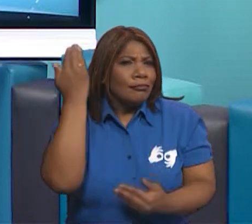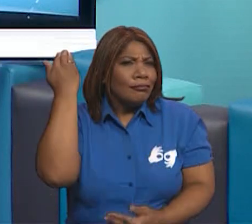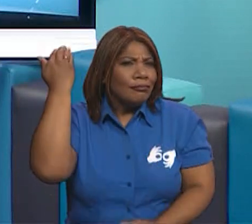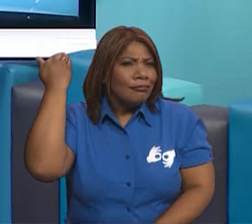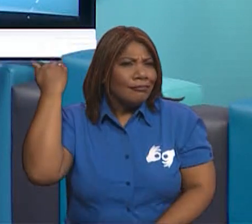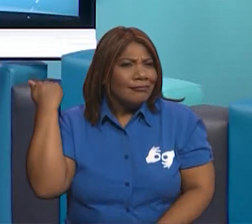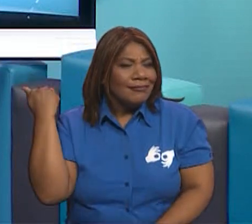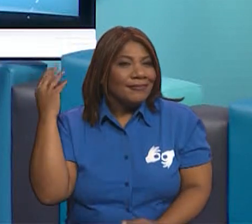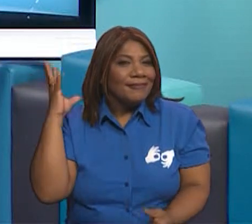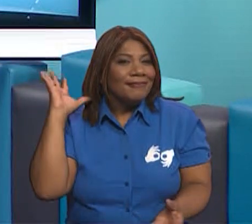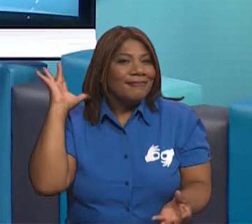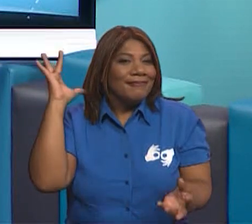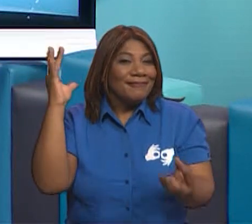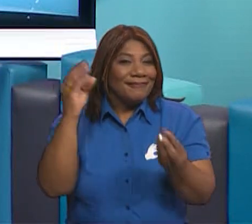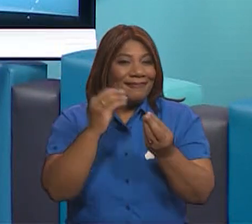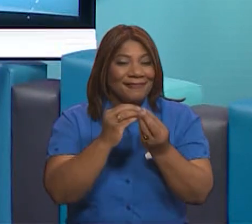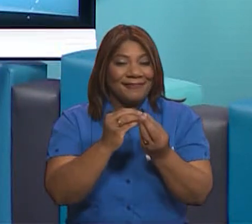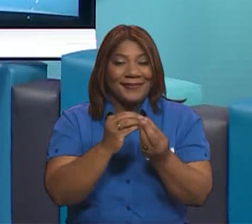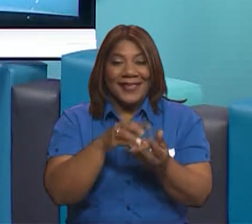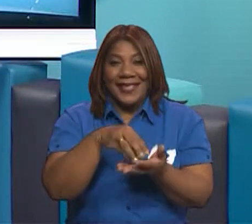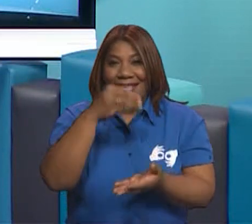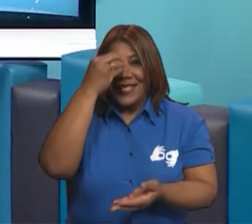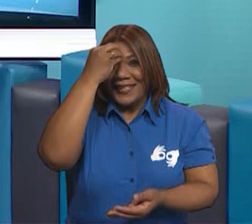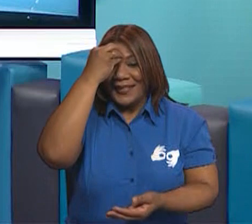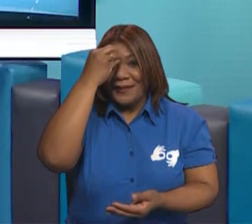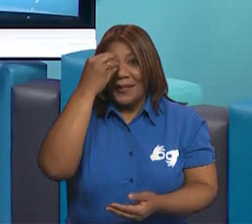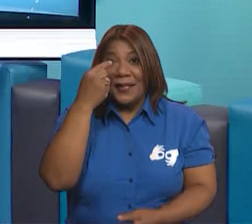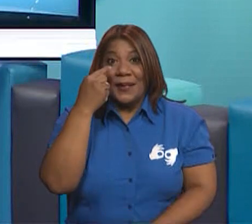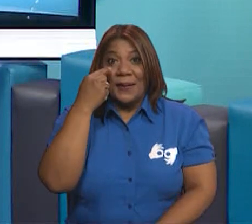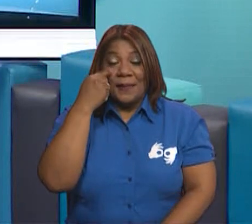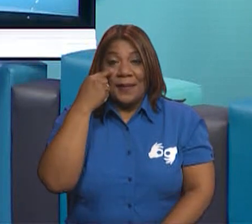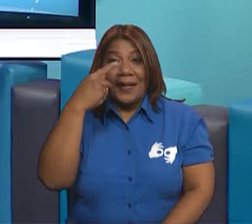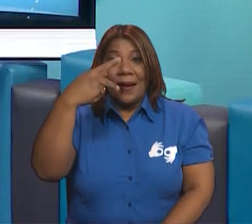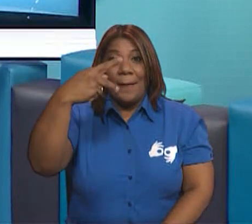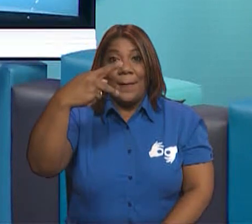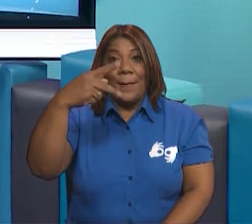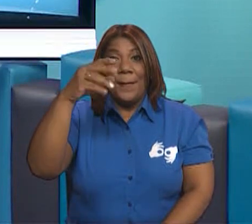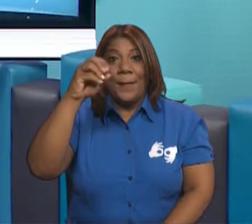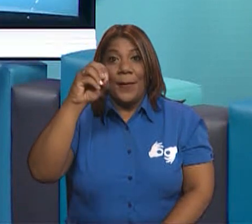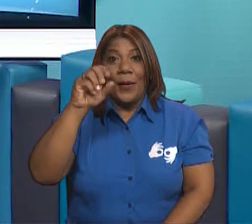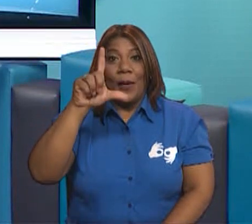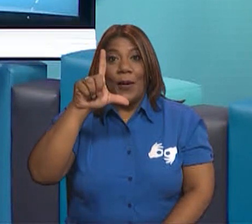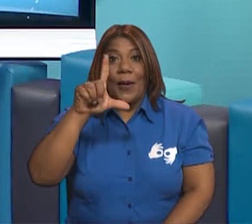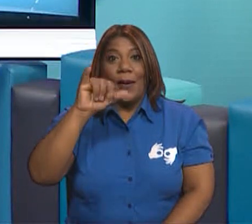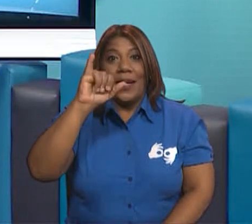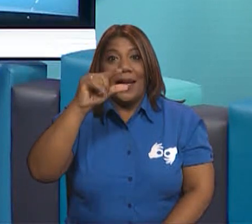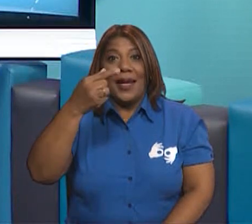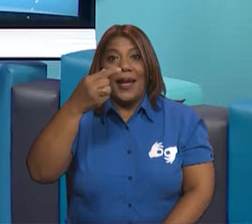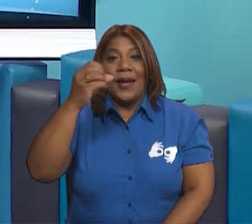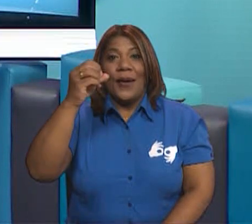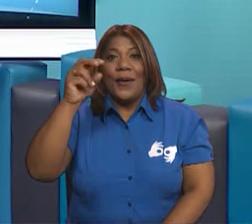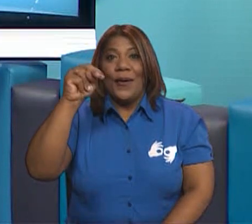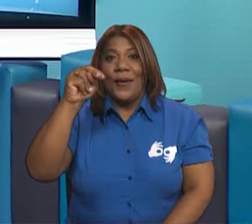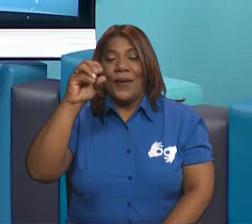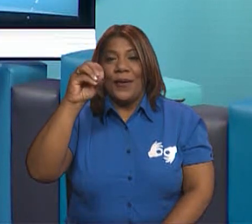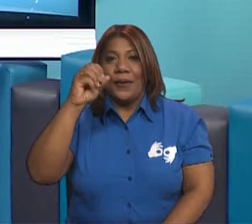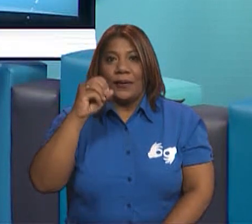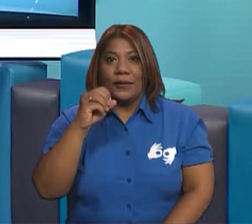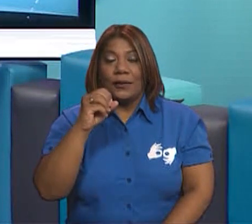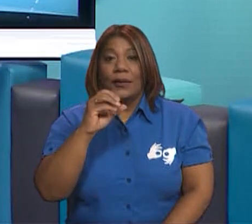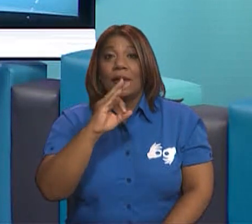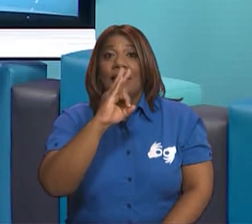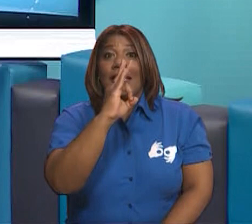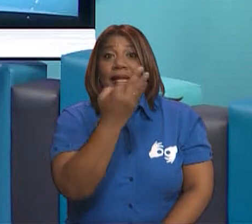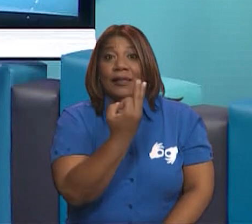trata de los polígonos y vamos a aprender dos de sus elementos. ¿Cuál es el tema que se relaciona? Bueno, las figuras